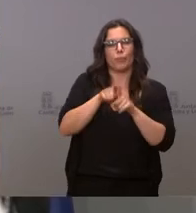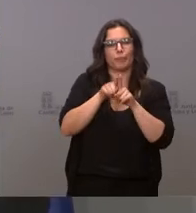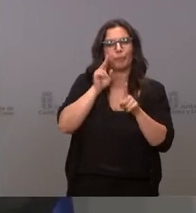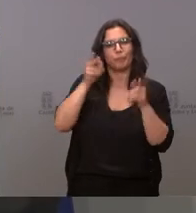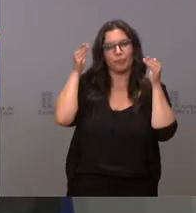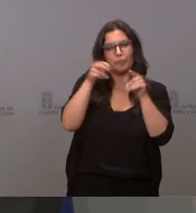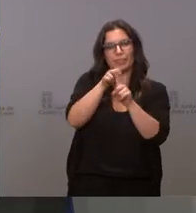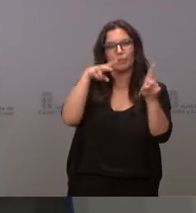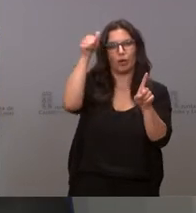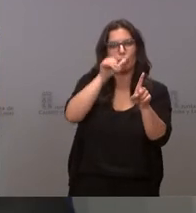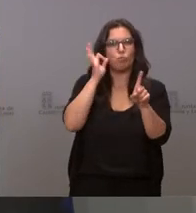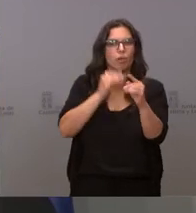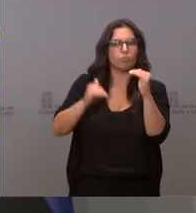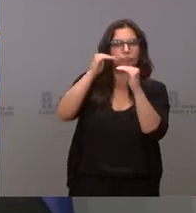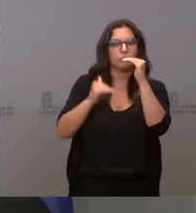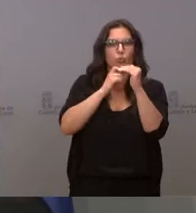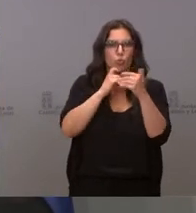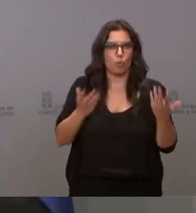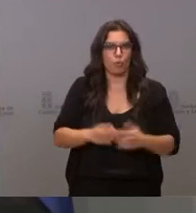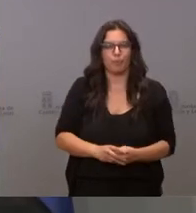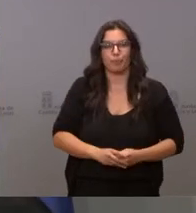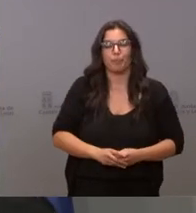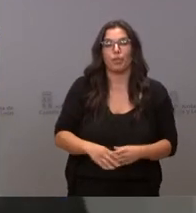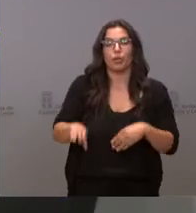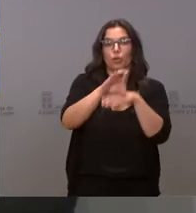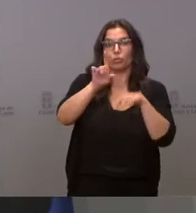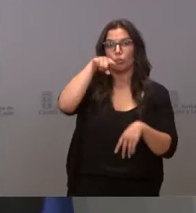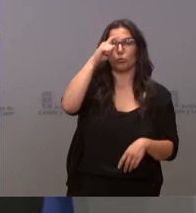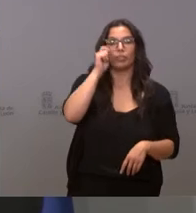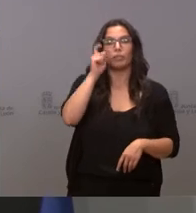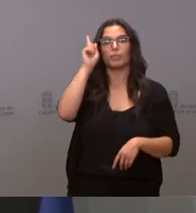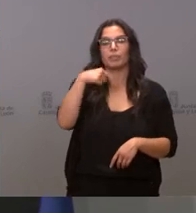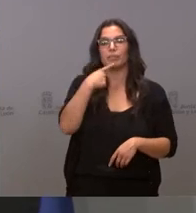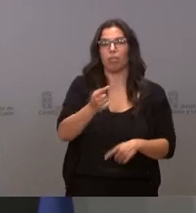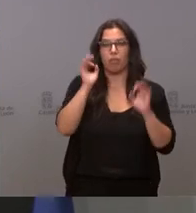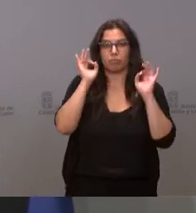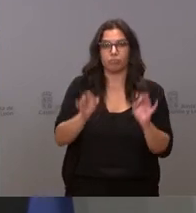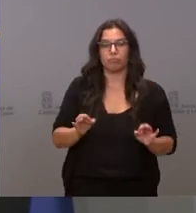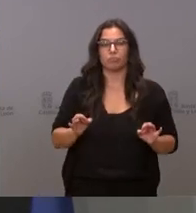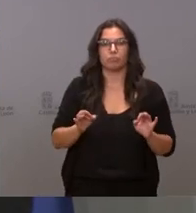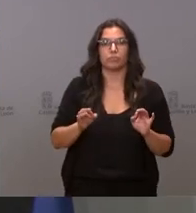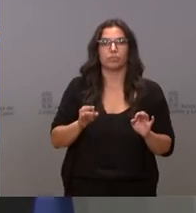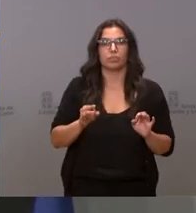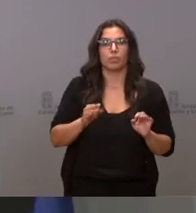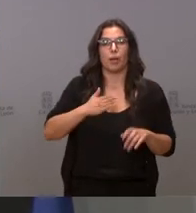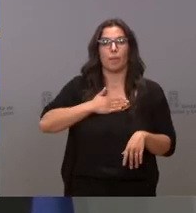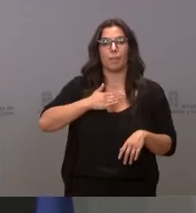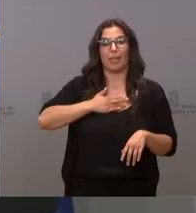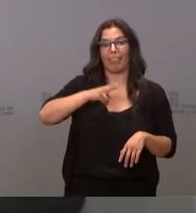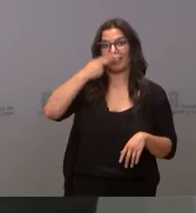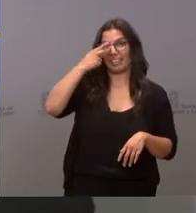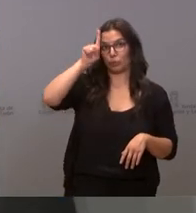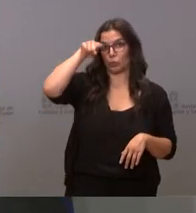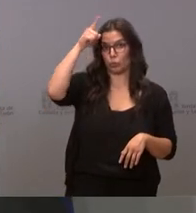de género. La Consejería de Cultura y Turismo declara también un nuevo bien de interés cultural,